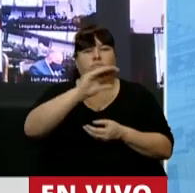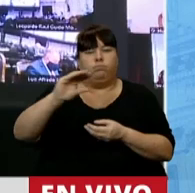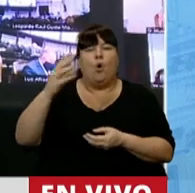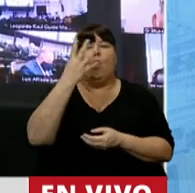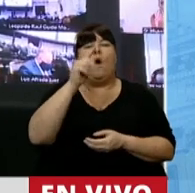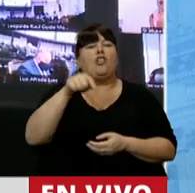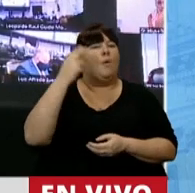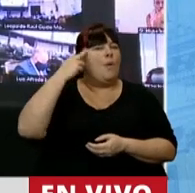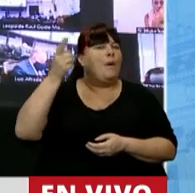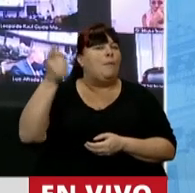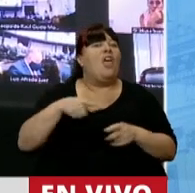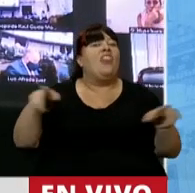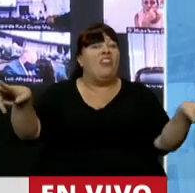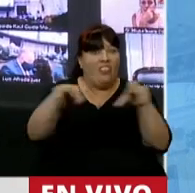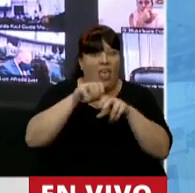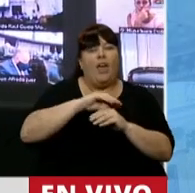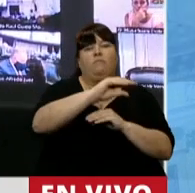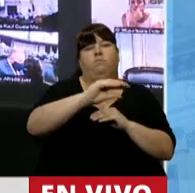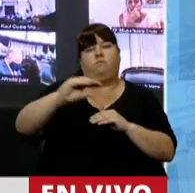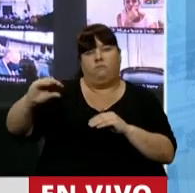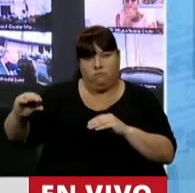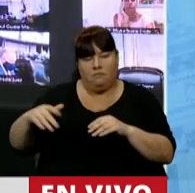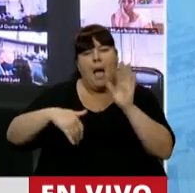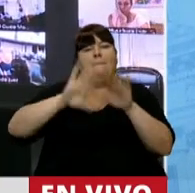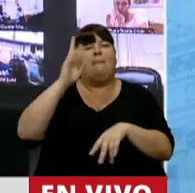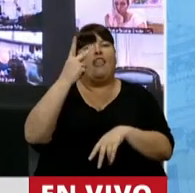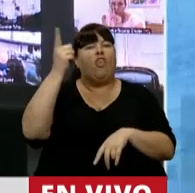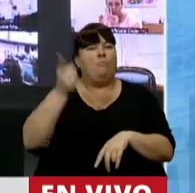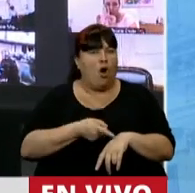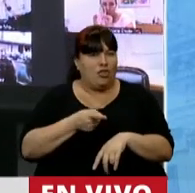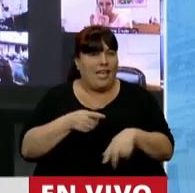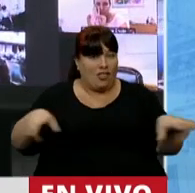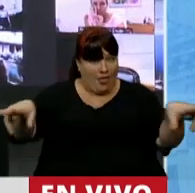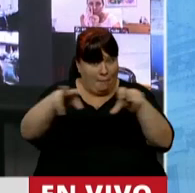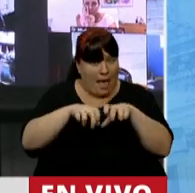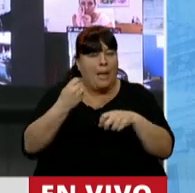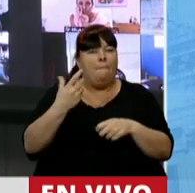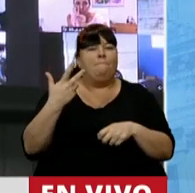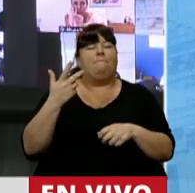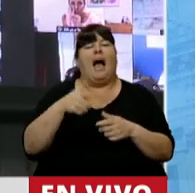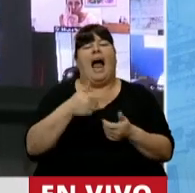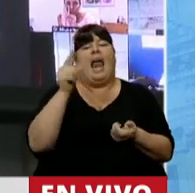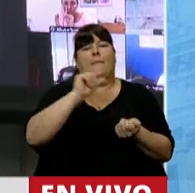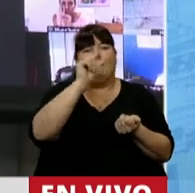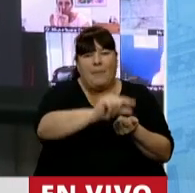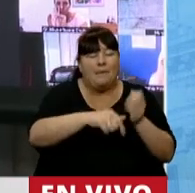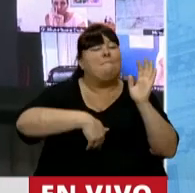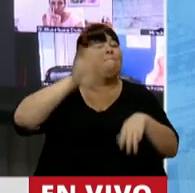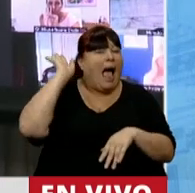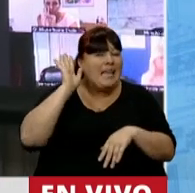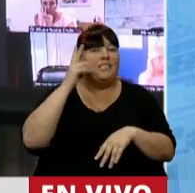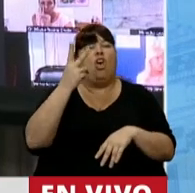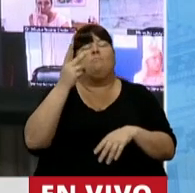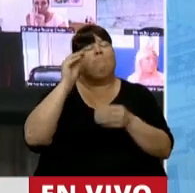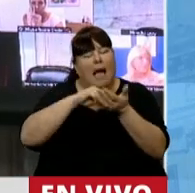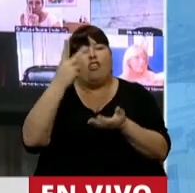4,9% del PBI, más de un 2% del PBI en inyección de créditos y garantías. Más un